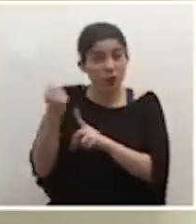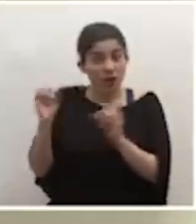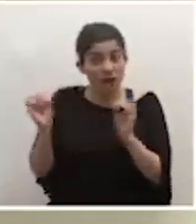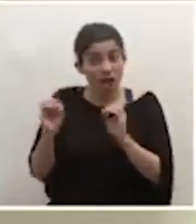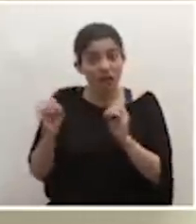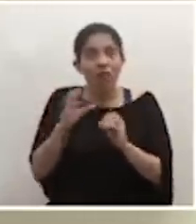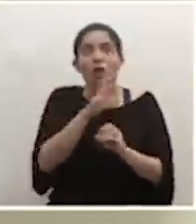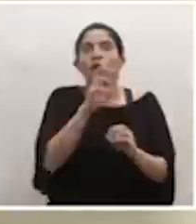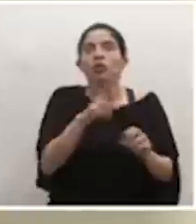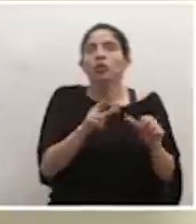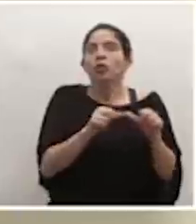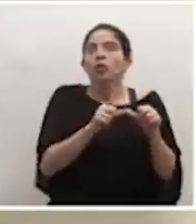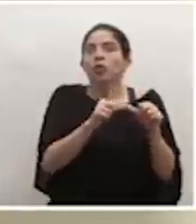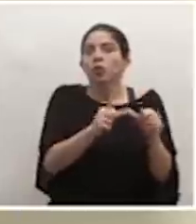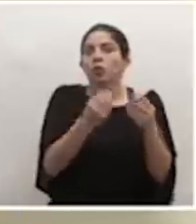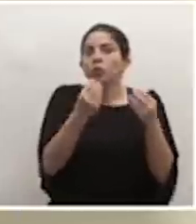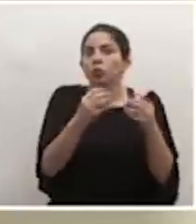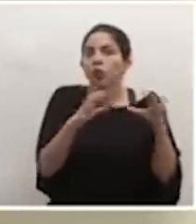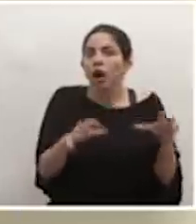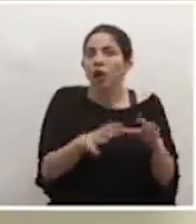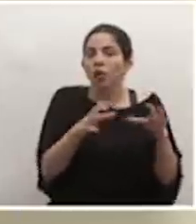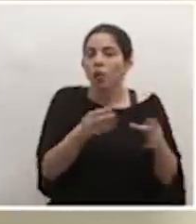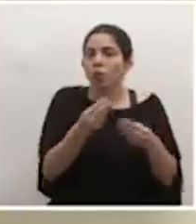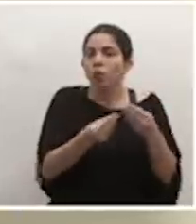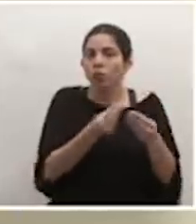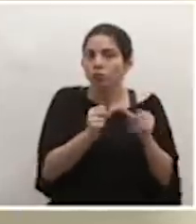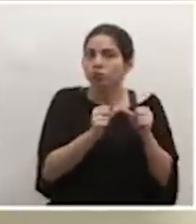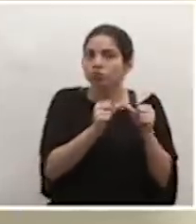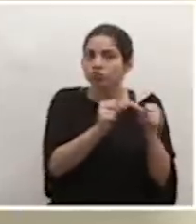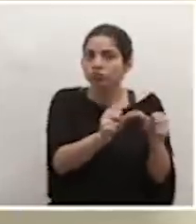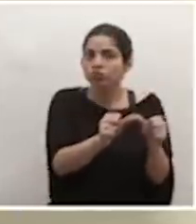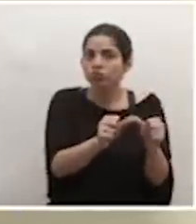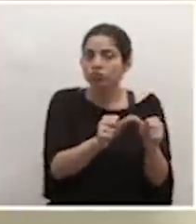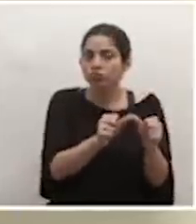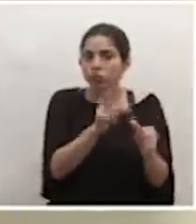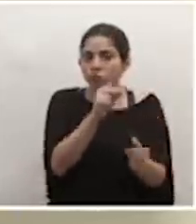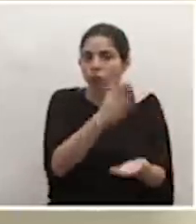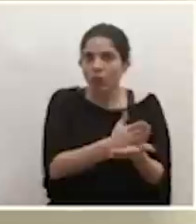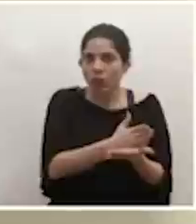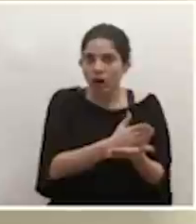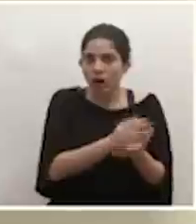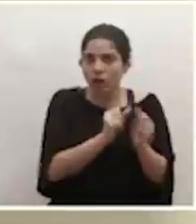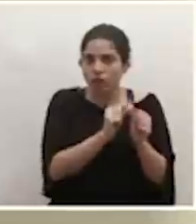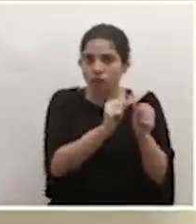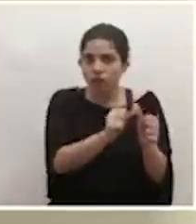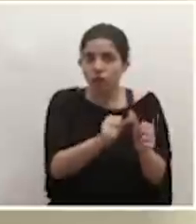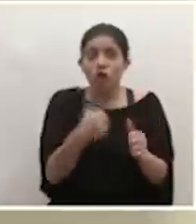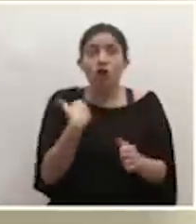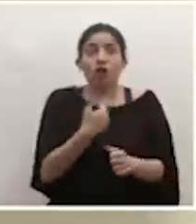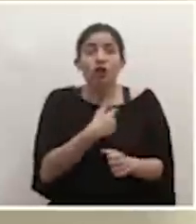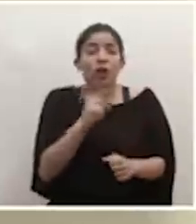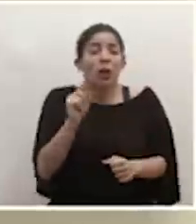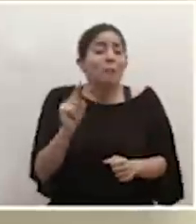hemos tenido muchas de las actividades productivas funcionando en todo momento y que incluso fuimos de los primeros que empezamos a